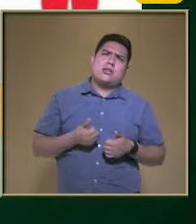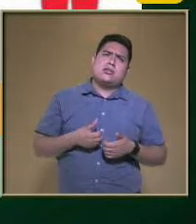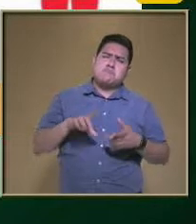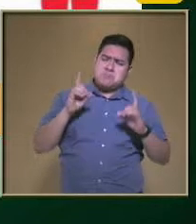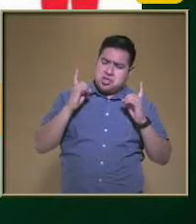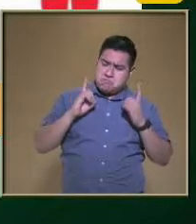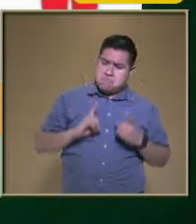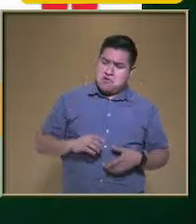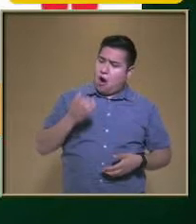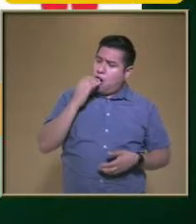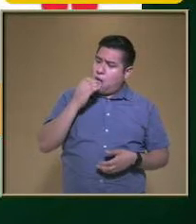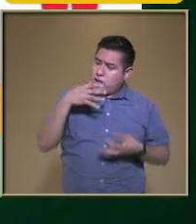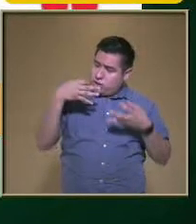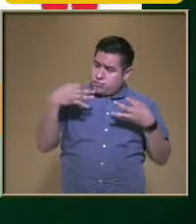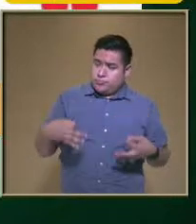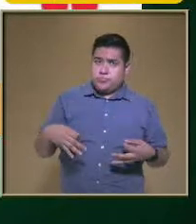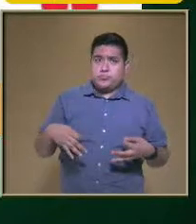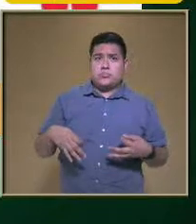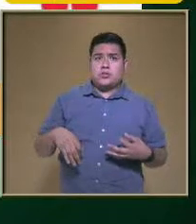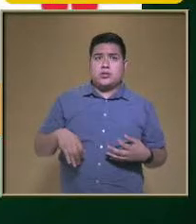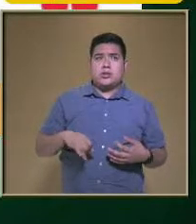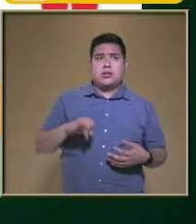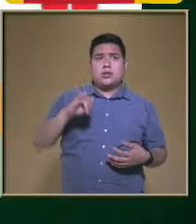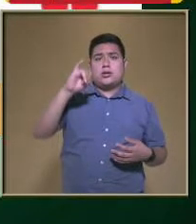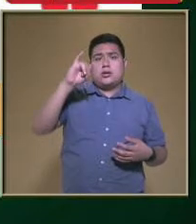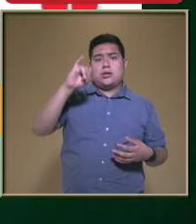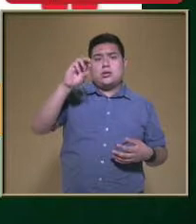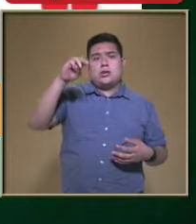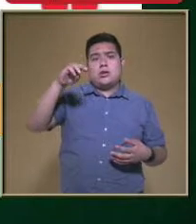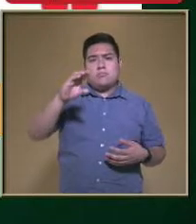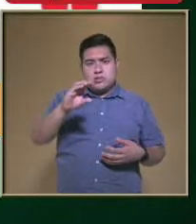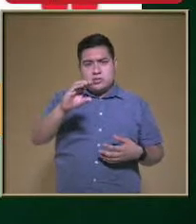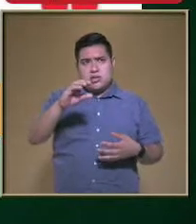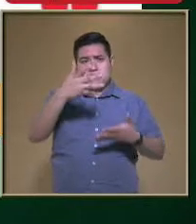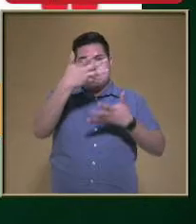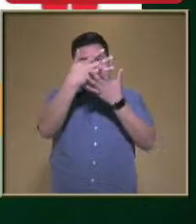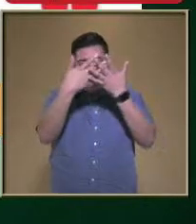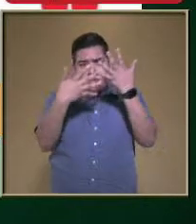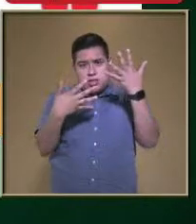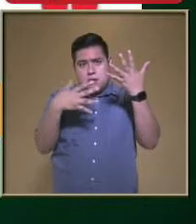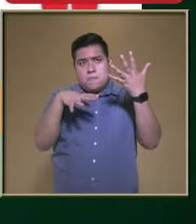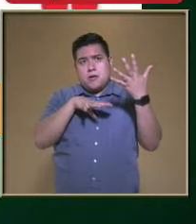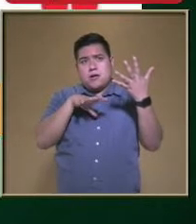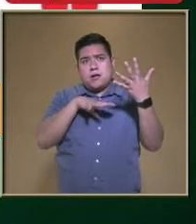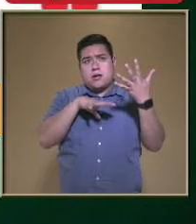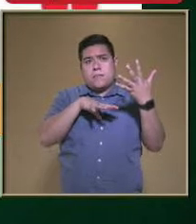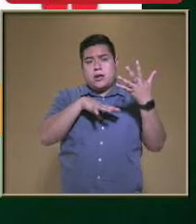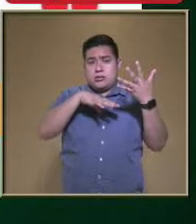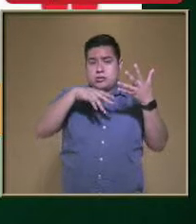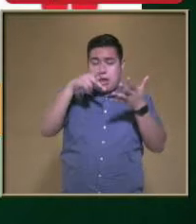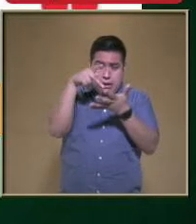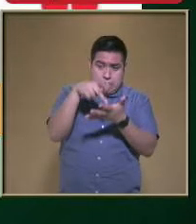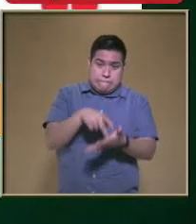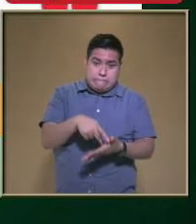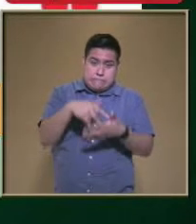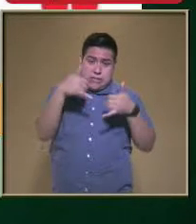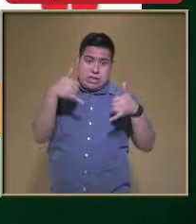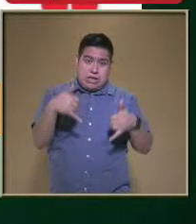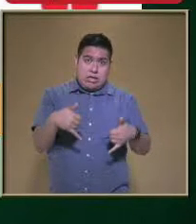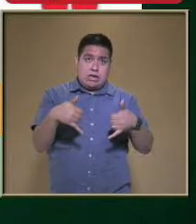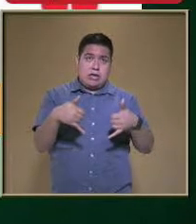dieta Está siendo adecuada Podemos revisar El índice de masa corporal Que es una tabla Que existe Para conocer Si nuestro peso Está dentro de